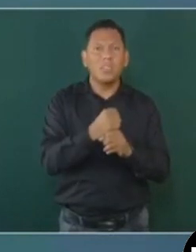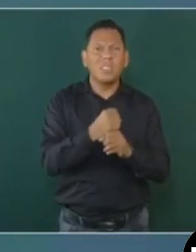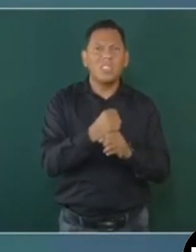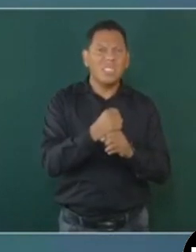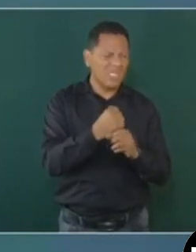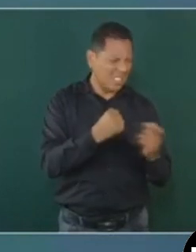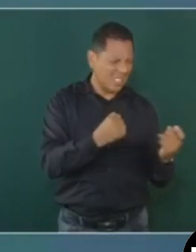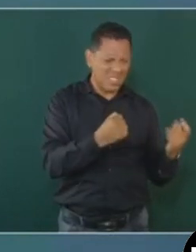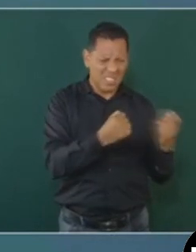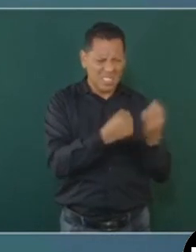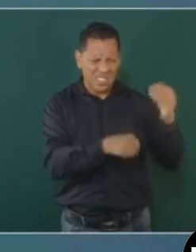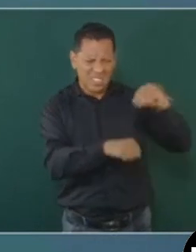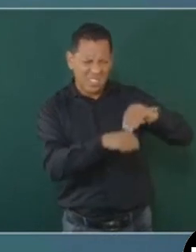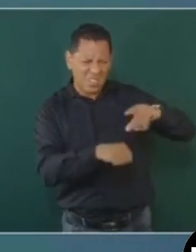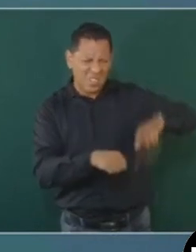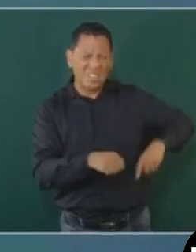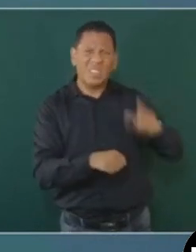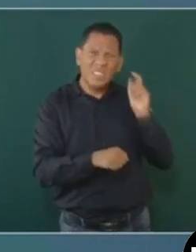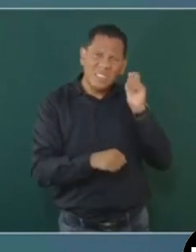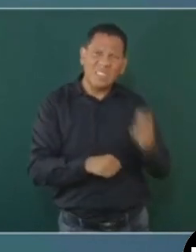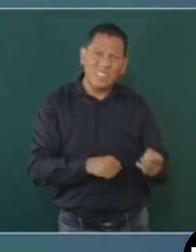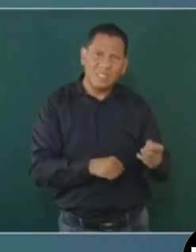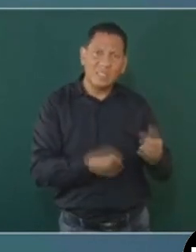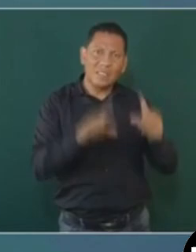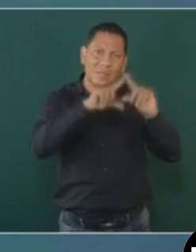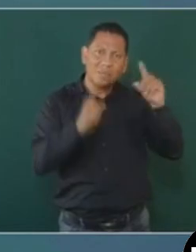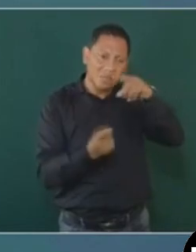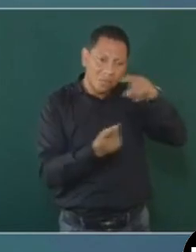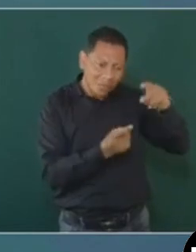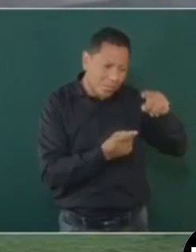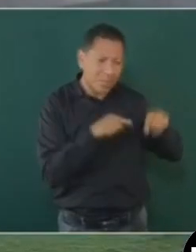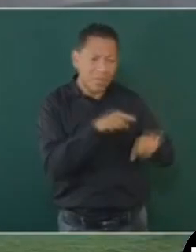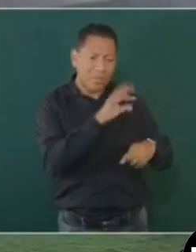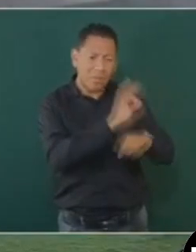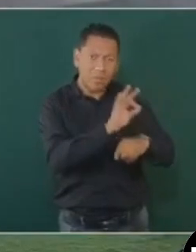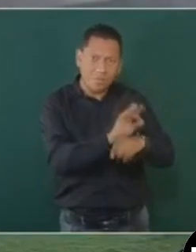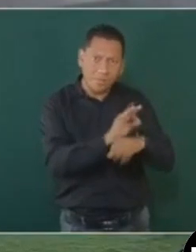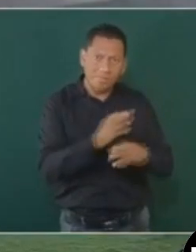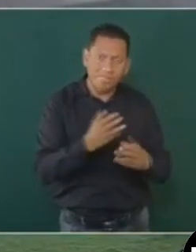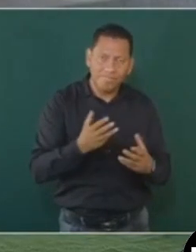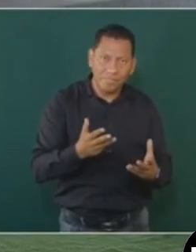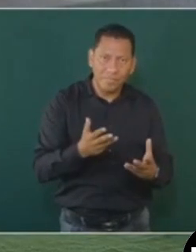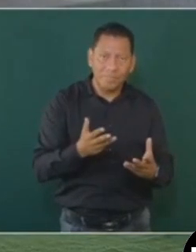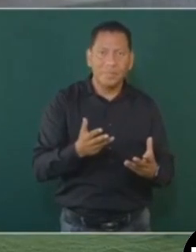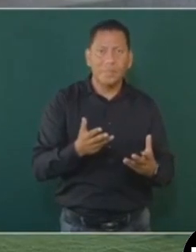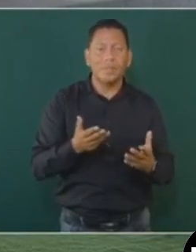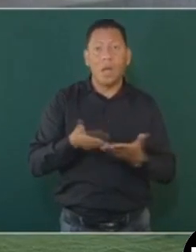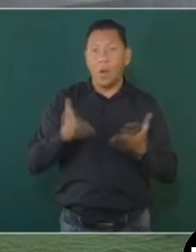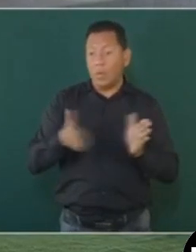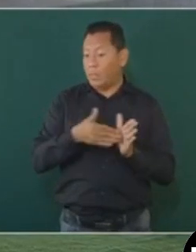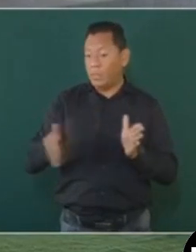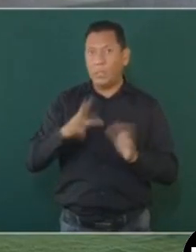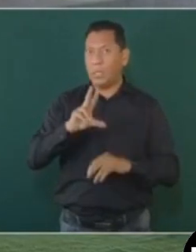aun cuando, repito, ya no se aplica